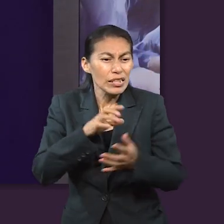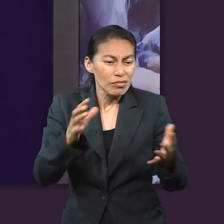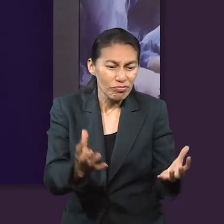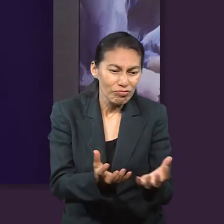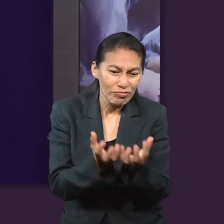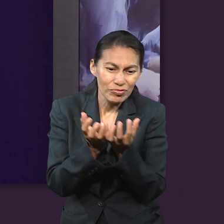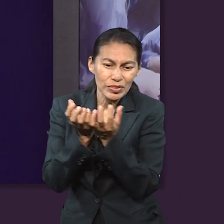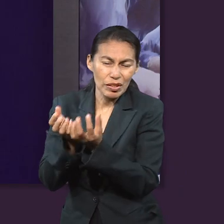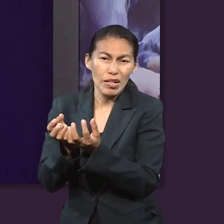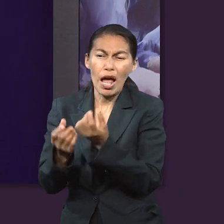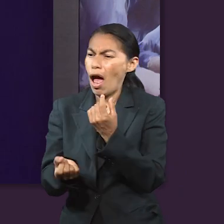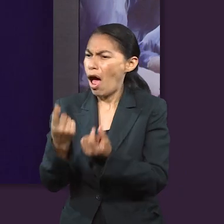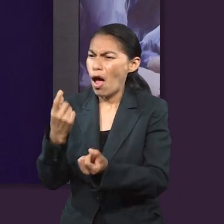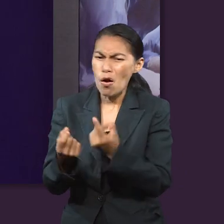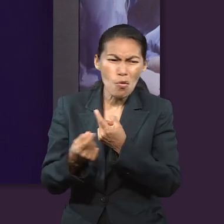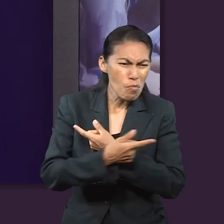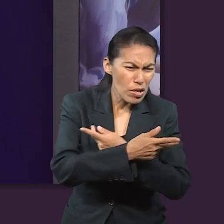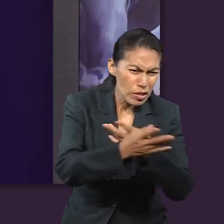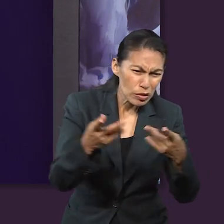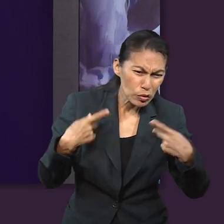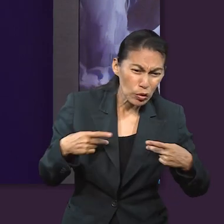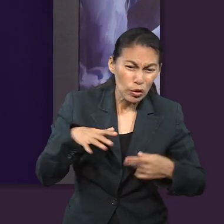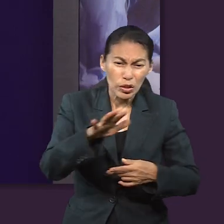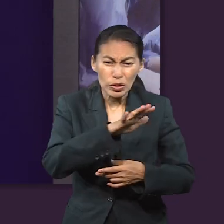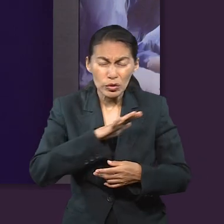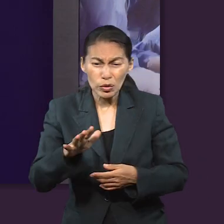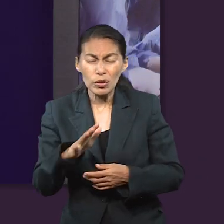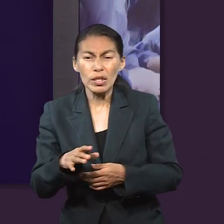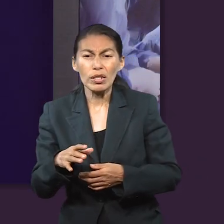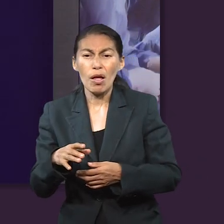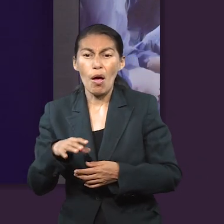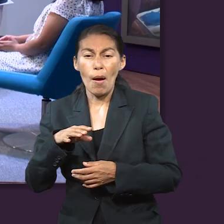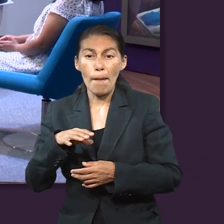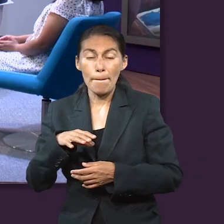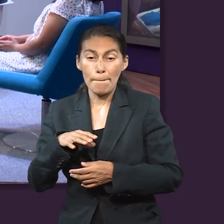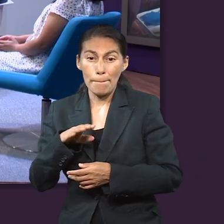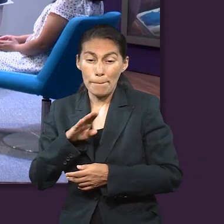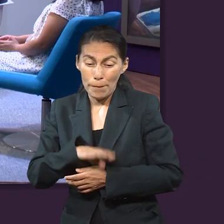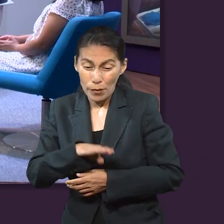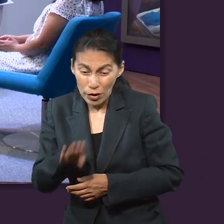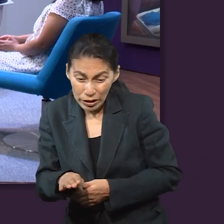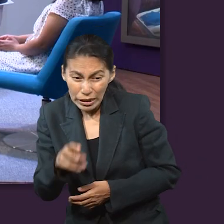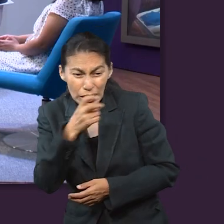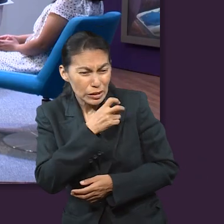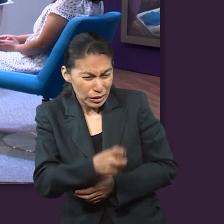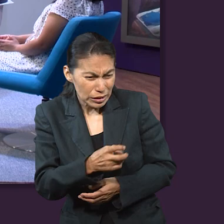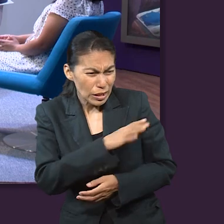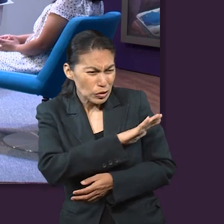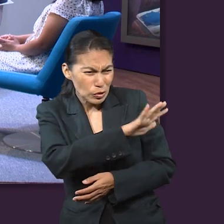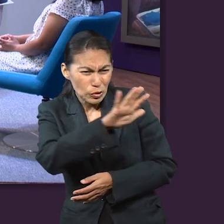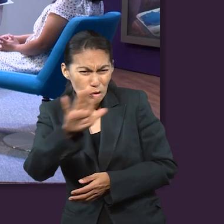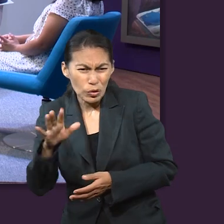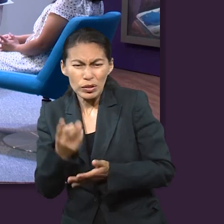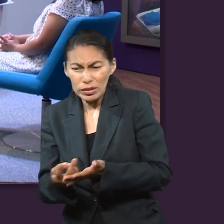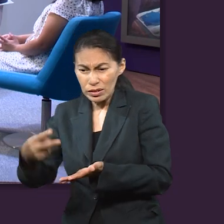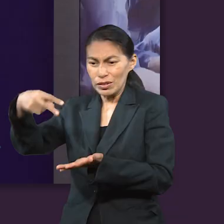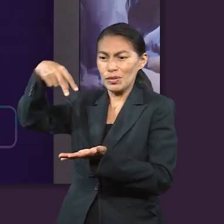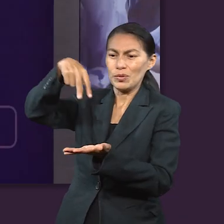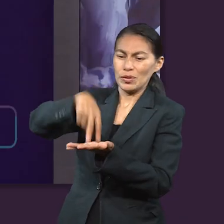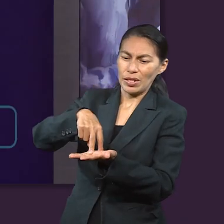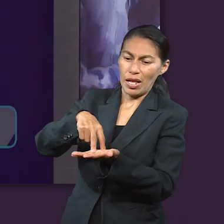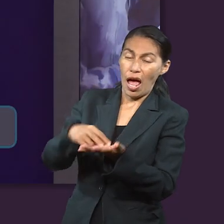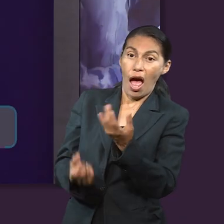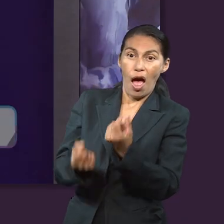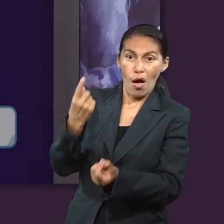inscritos en el libro, muchos de los que duermen en el polvo de la tierra serán despertados, unos para vida eterna, otros para vergüenza y